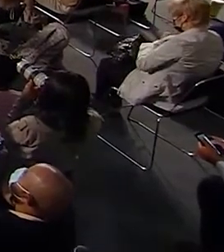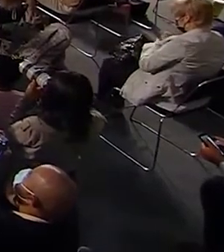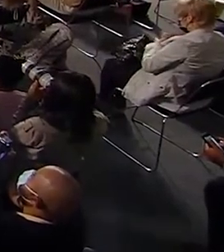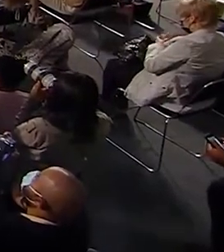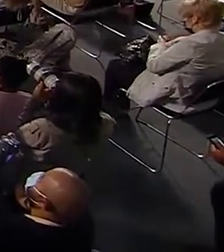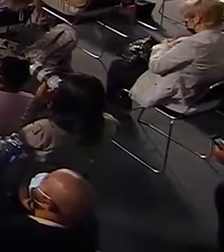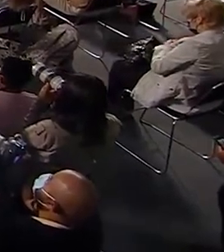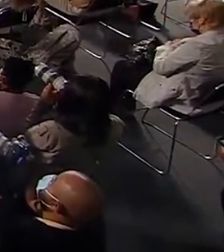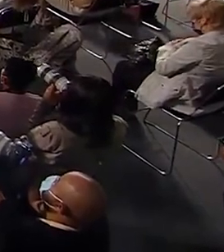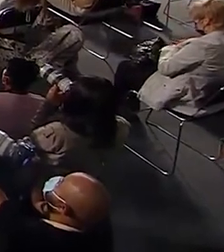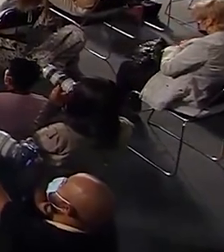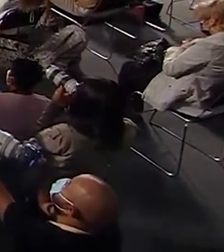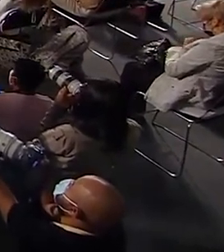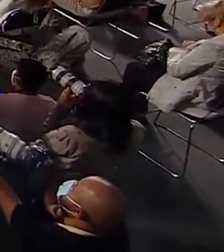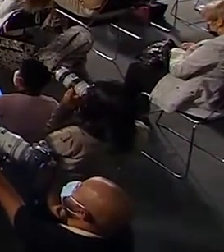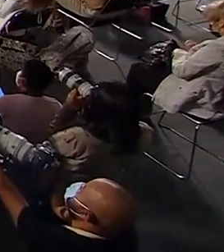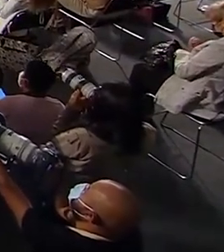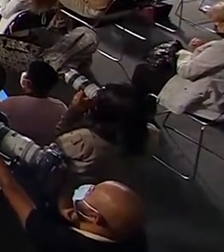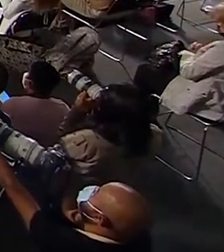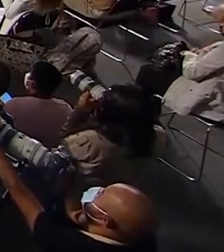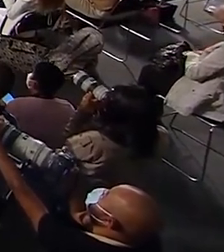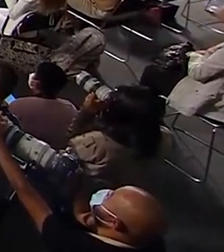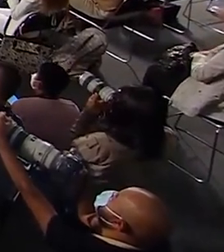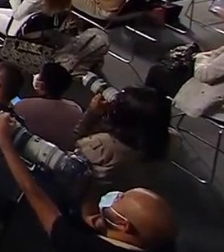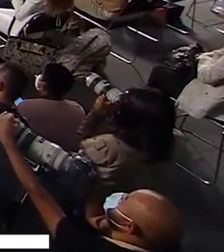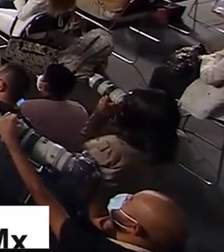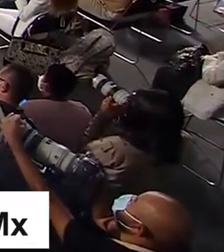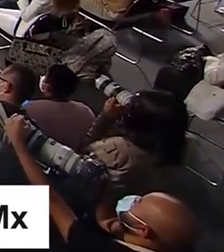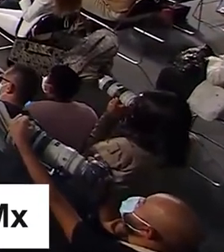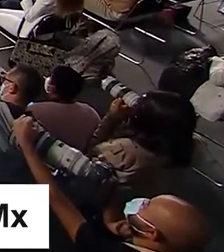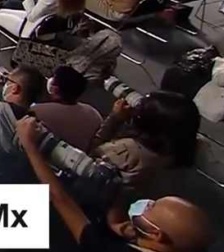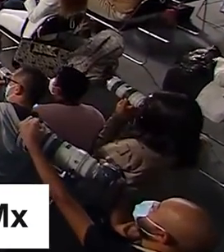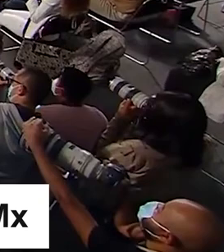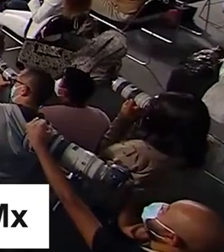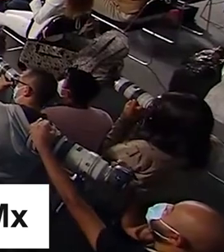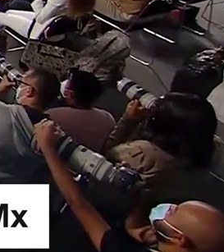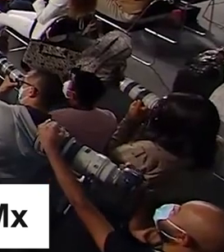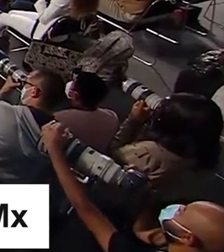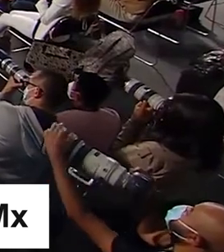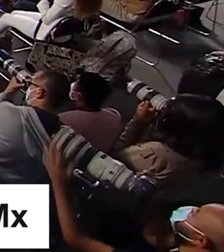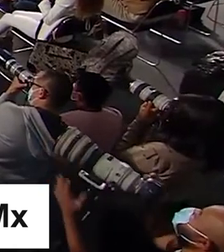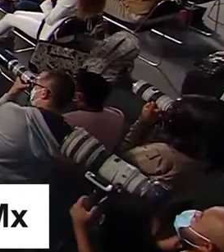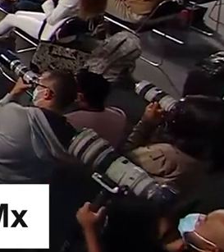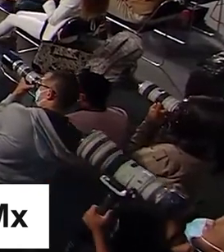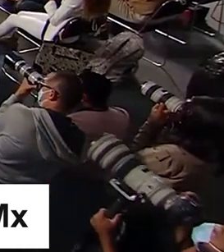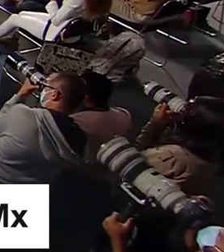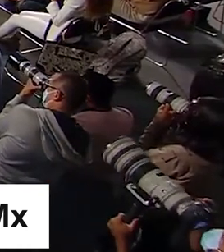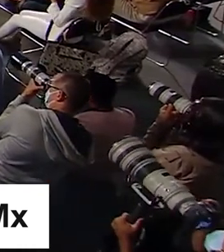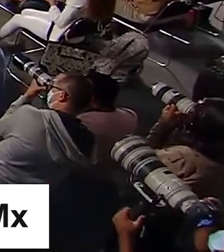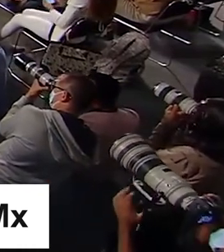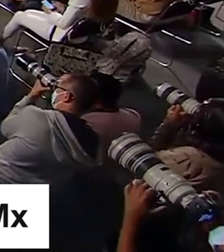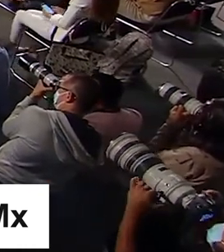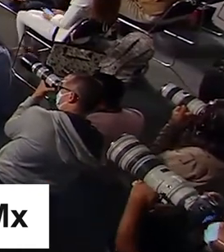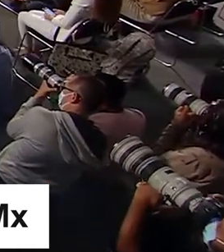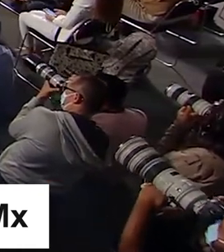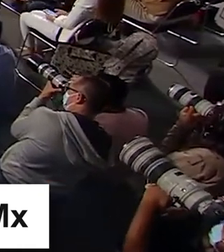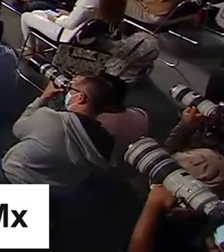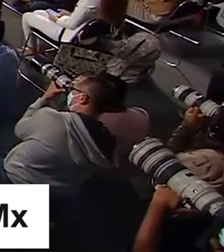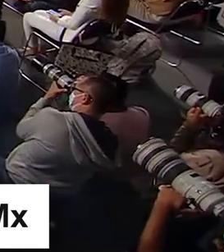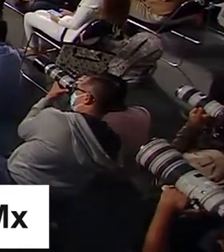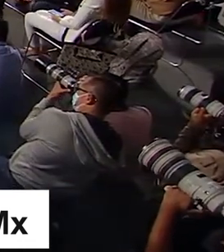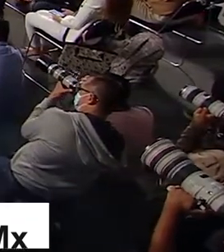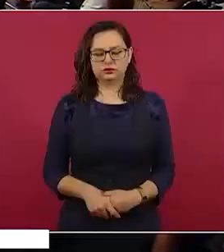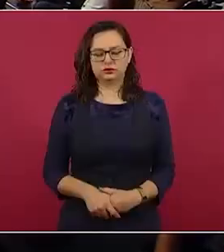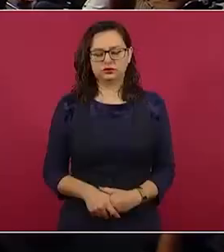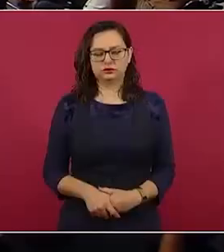tratara de una acerera que requiere la energía y que ahí produce la energía, pues